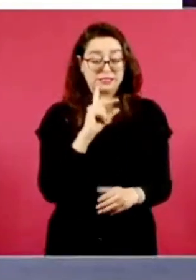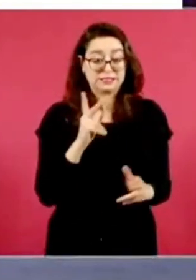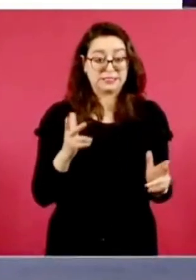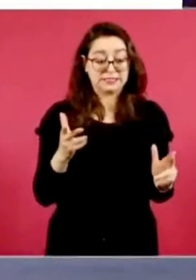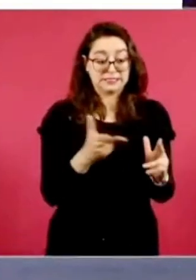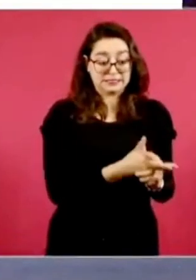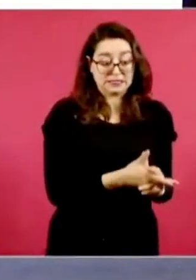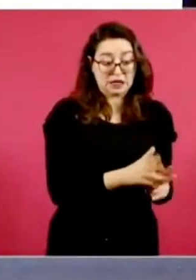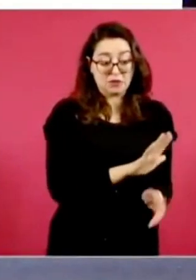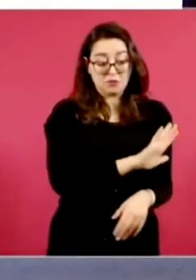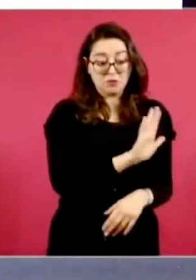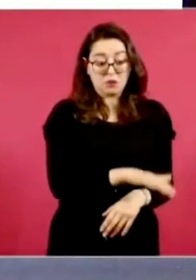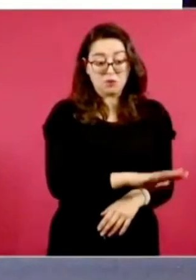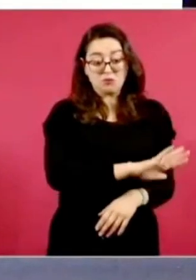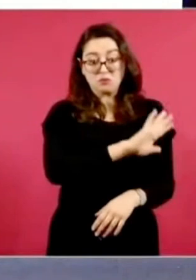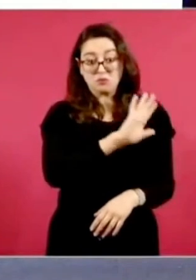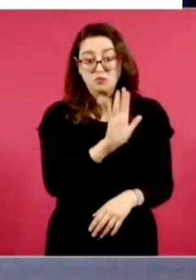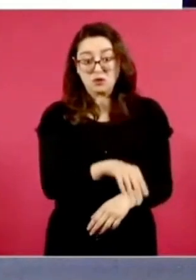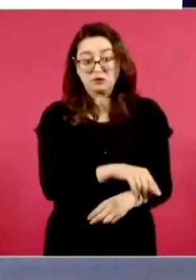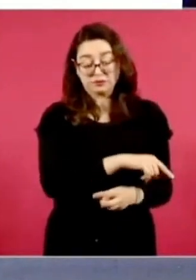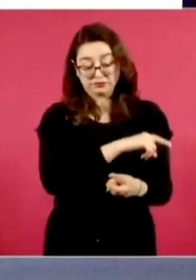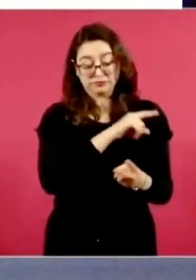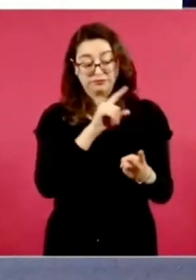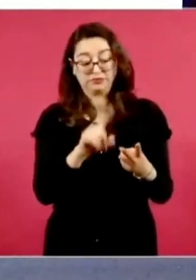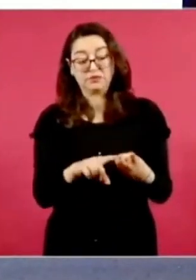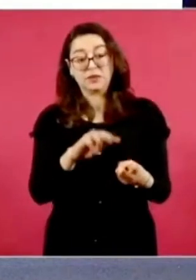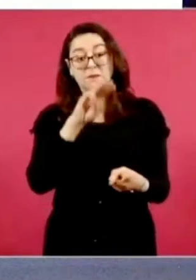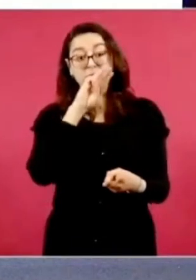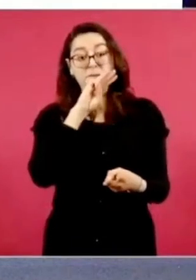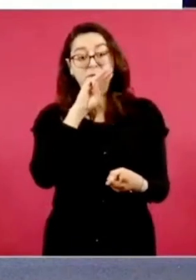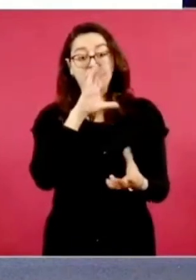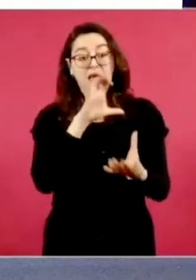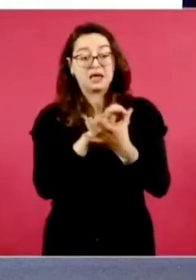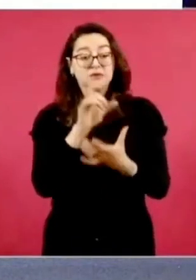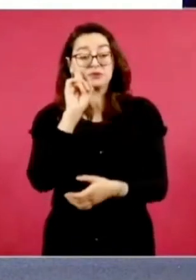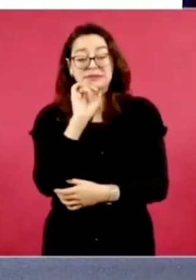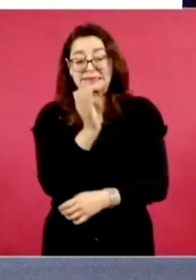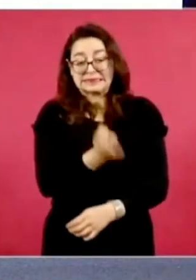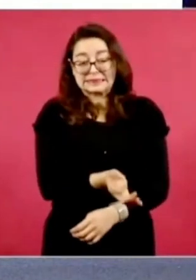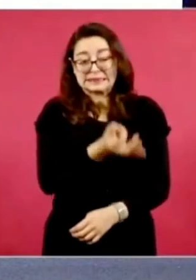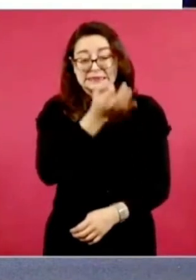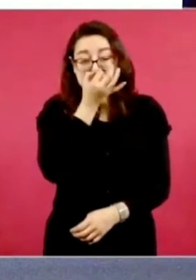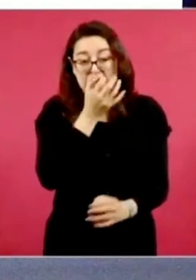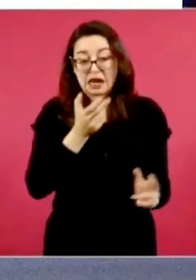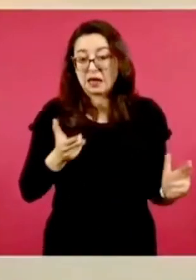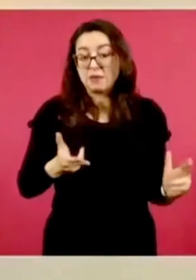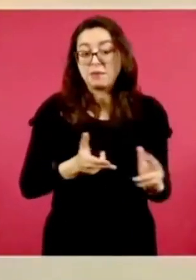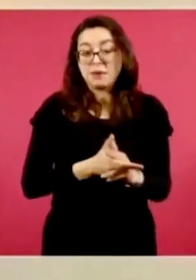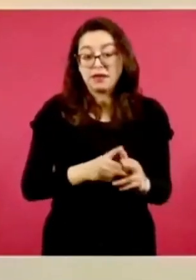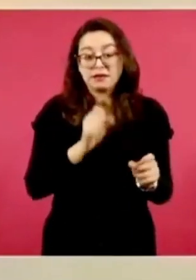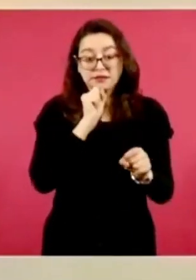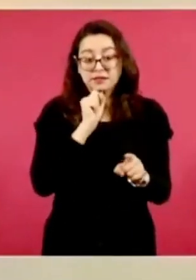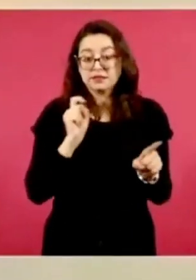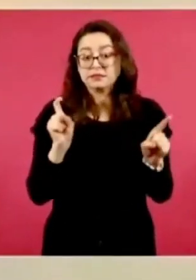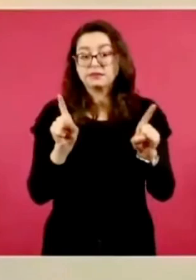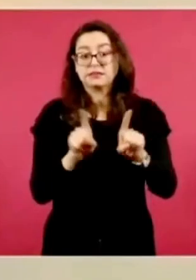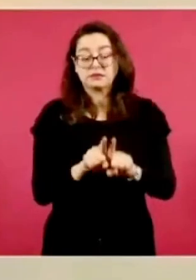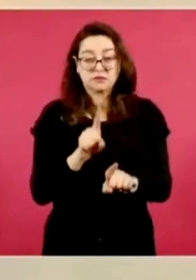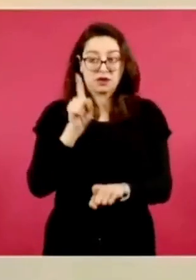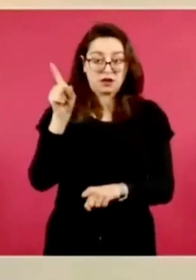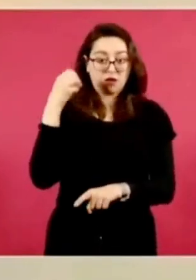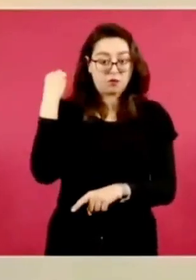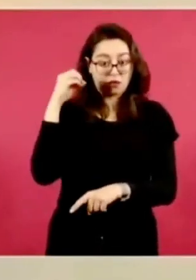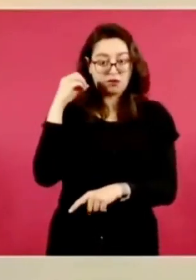tentativa de feminicidio en agravio de su madre y su esposa, esto en Matías Romero, Oaxaca.